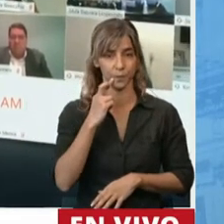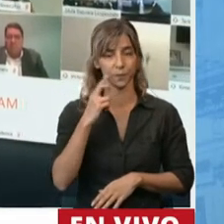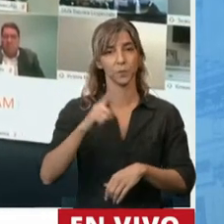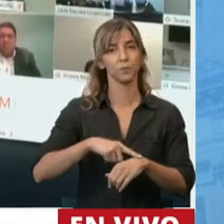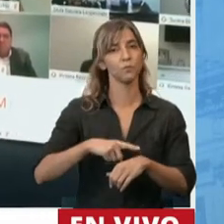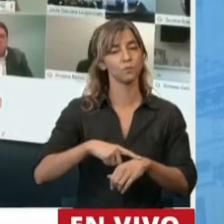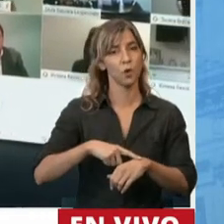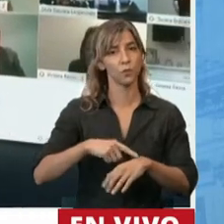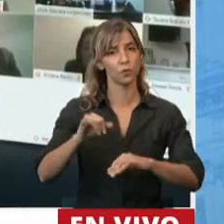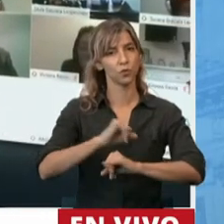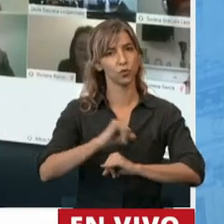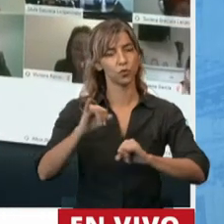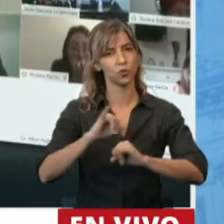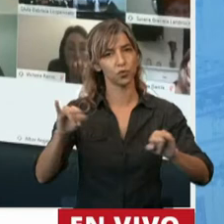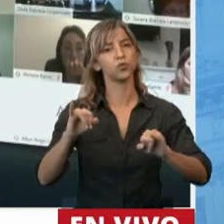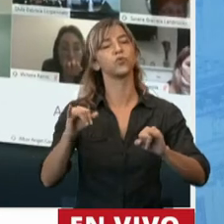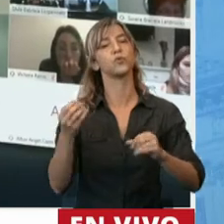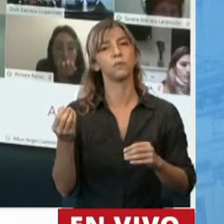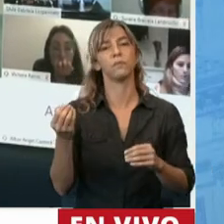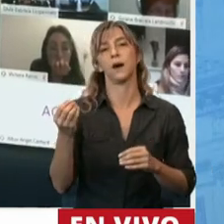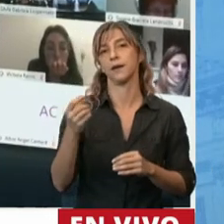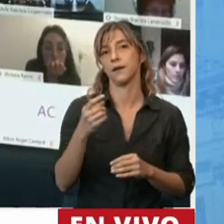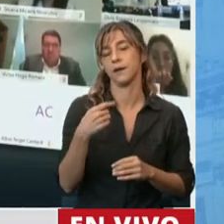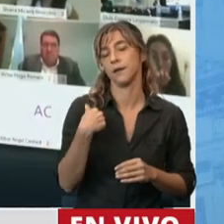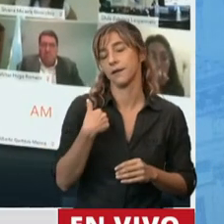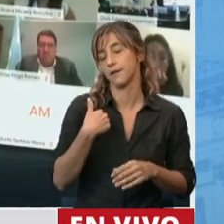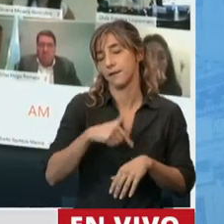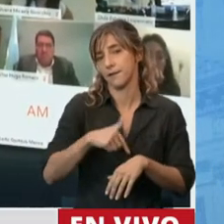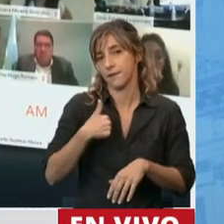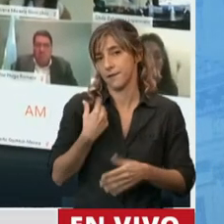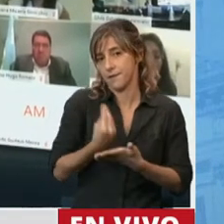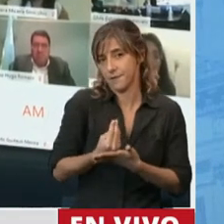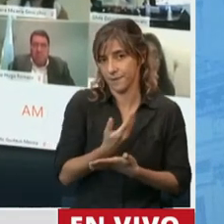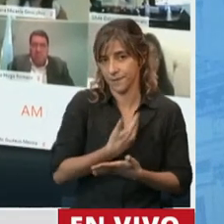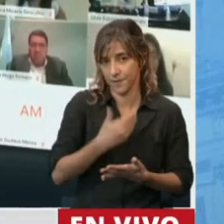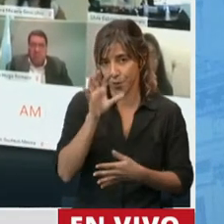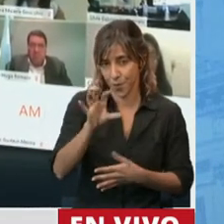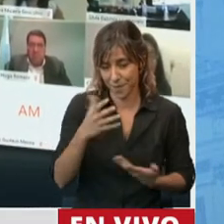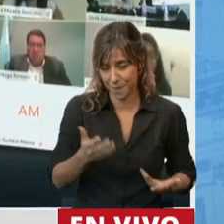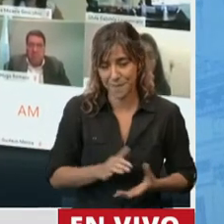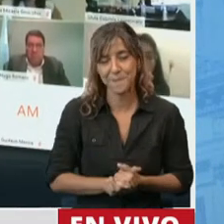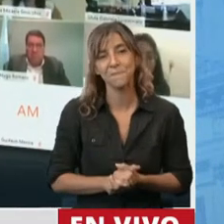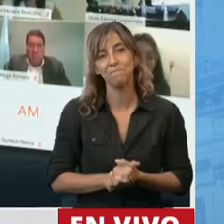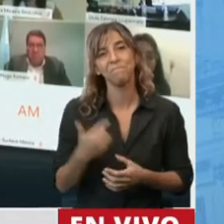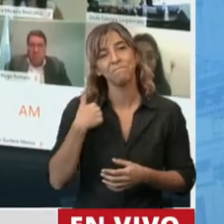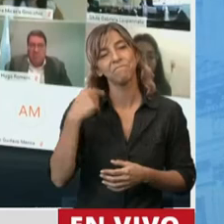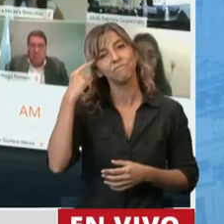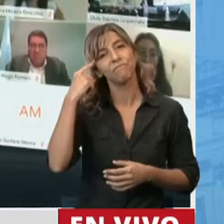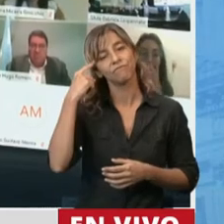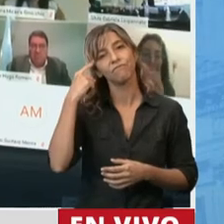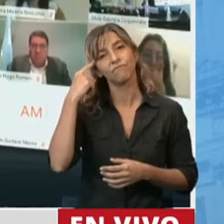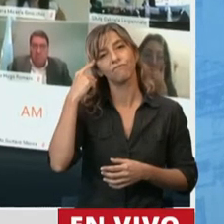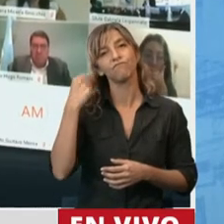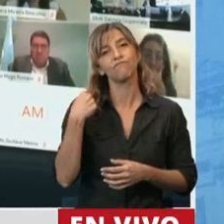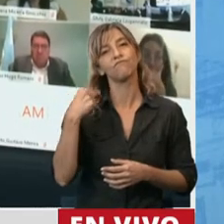campaña para tratar, intentar ser gobernador de la provincia, teníamos en nuestra plataforma un concepto que